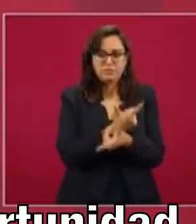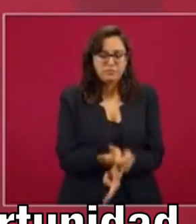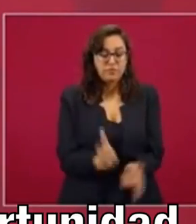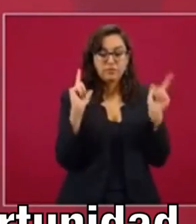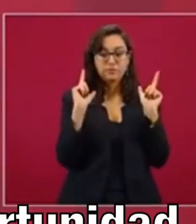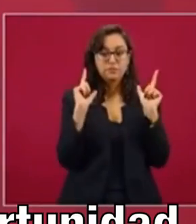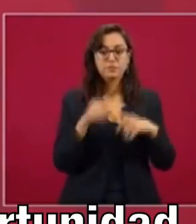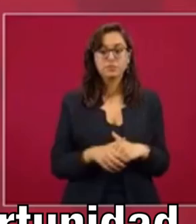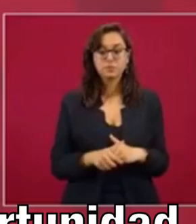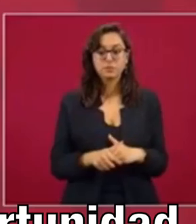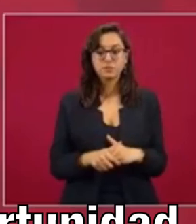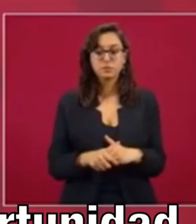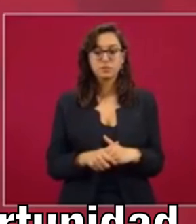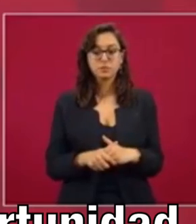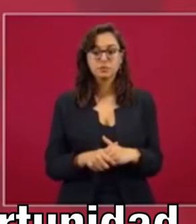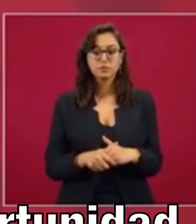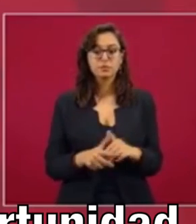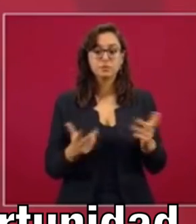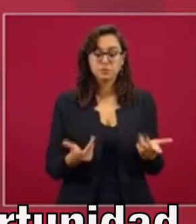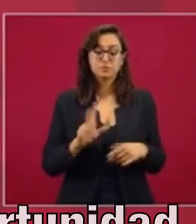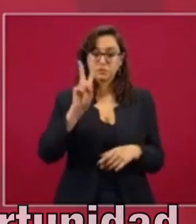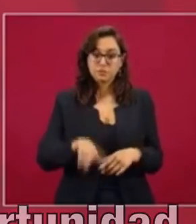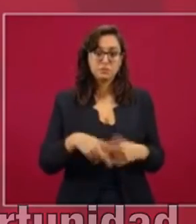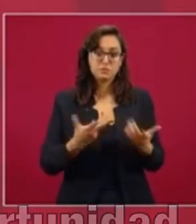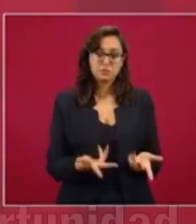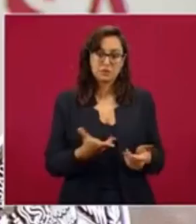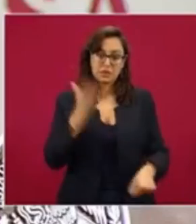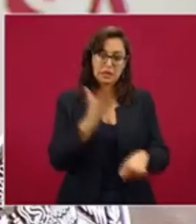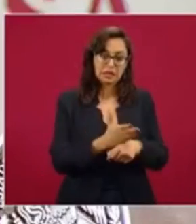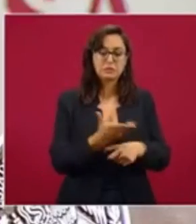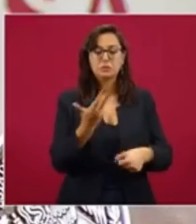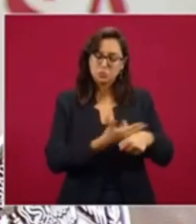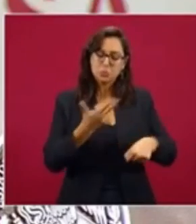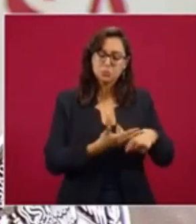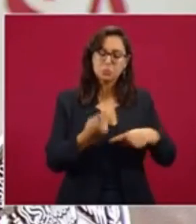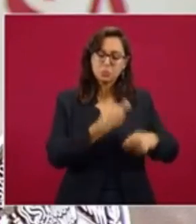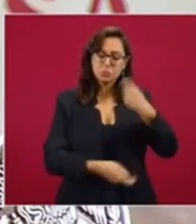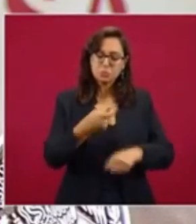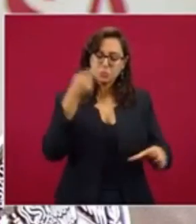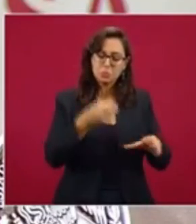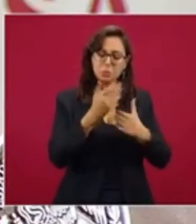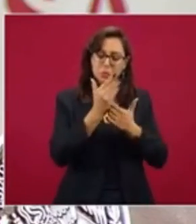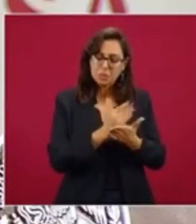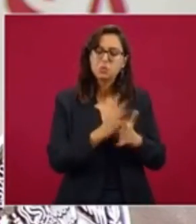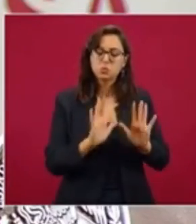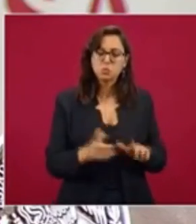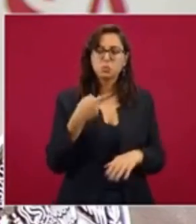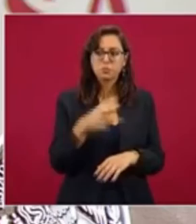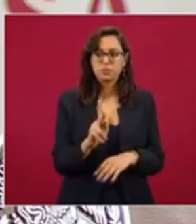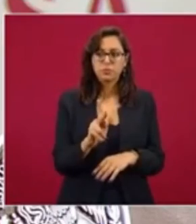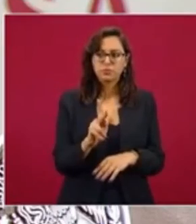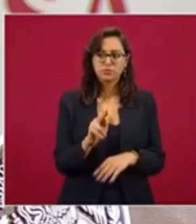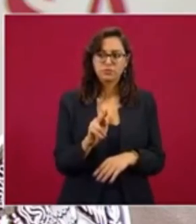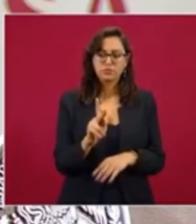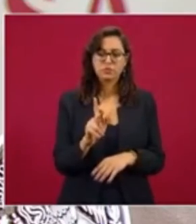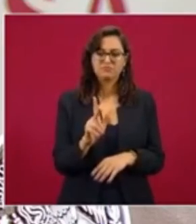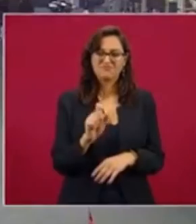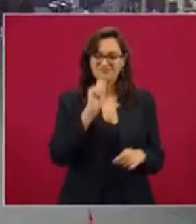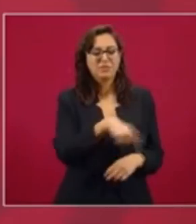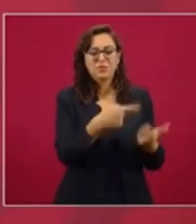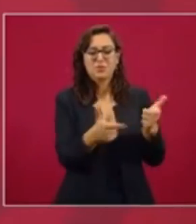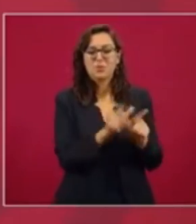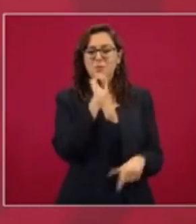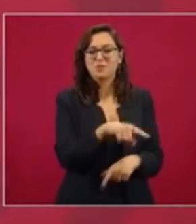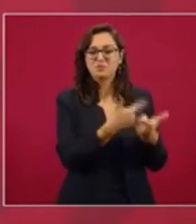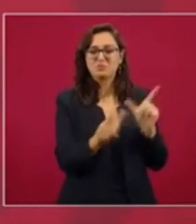facilidades para aminorar las penas. Pero al mismo tiempo, pues, es también un espectáculo desagradable.